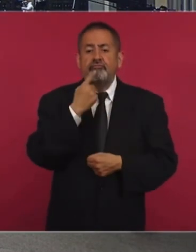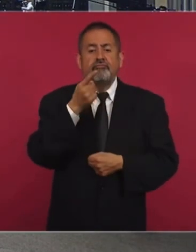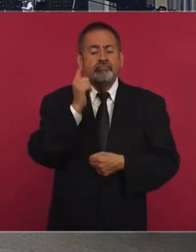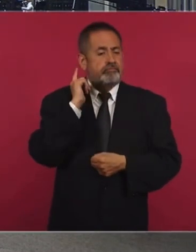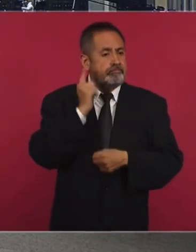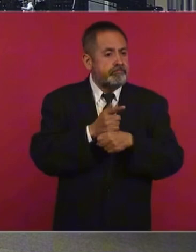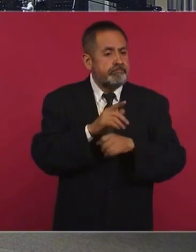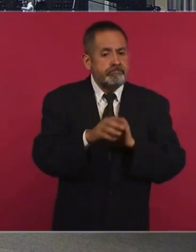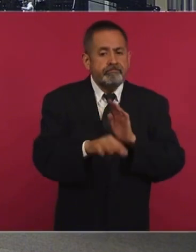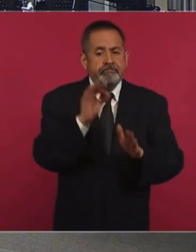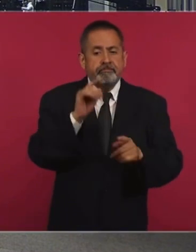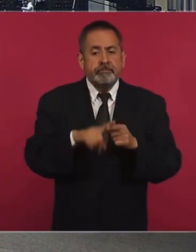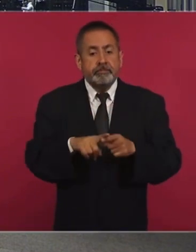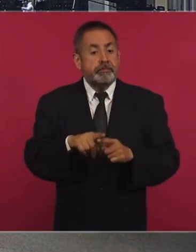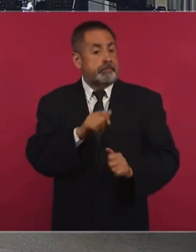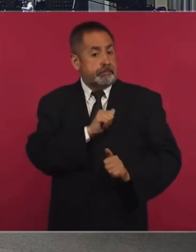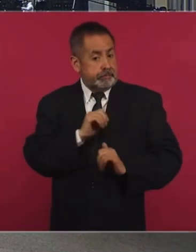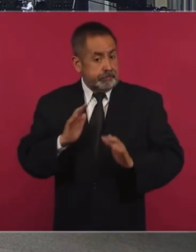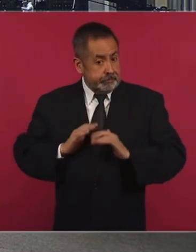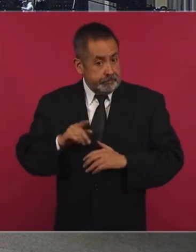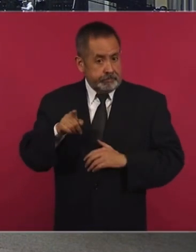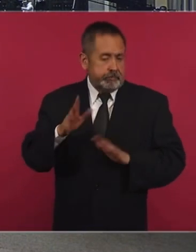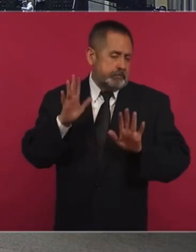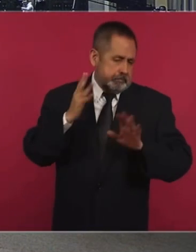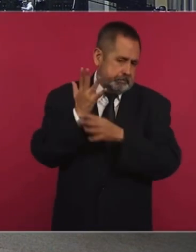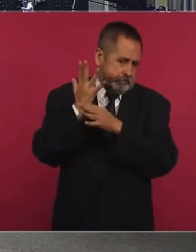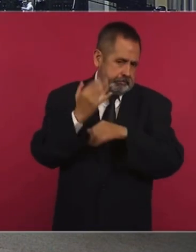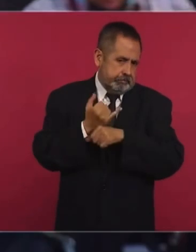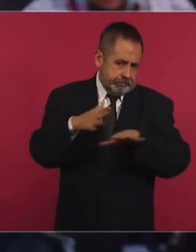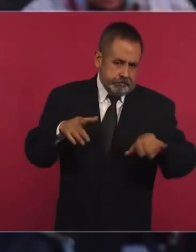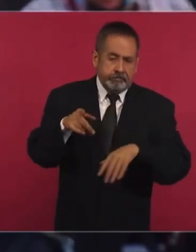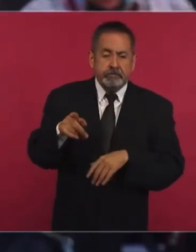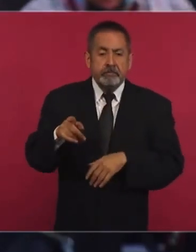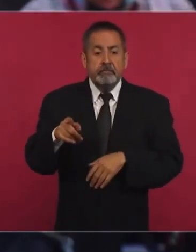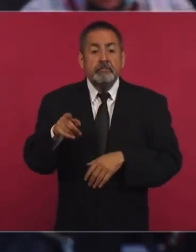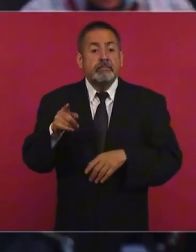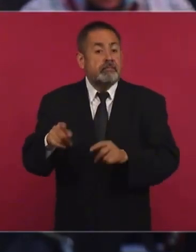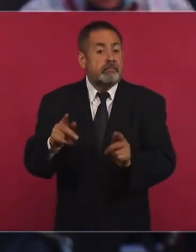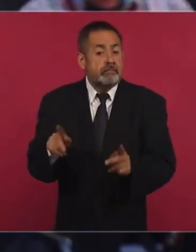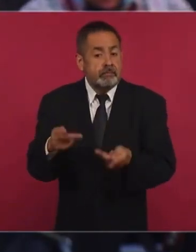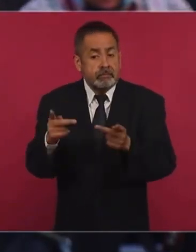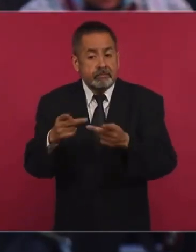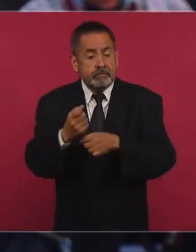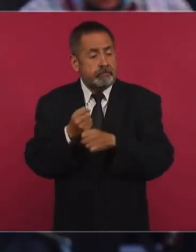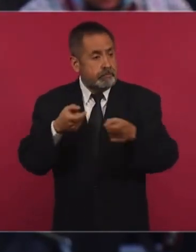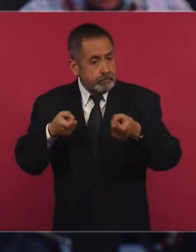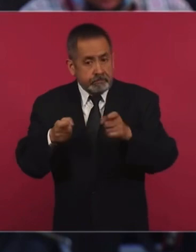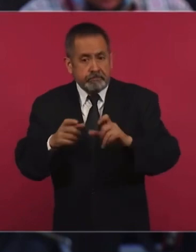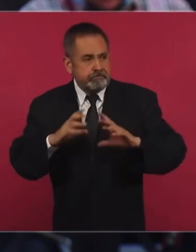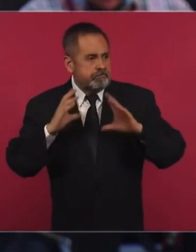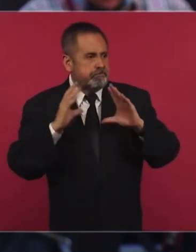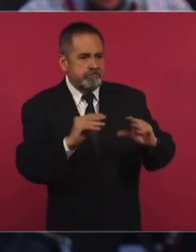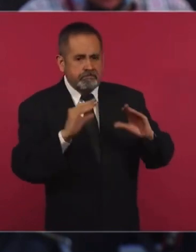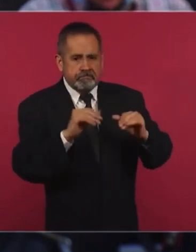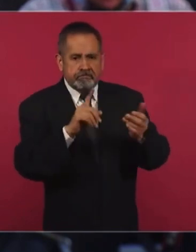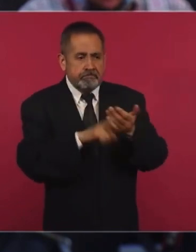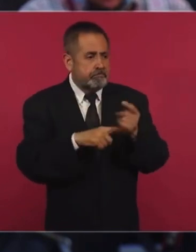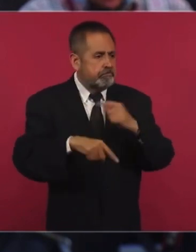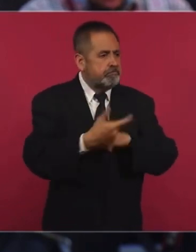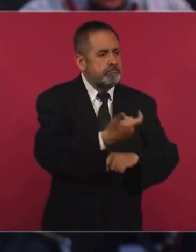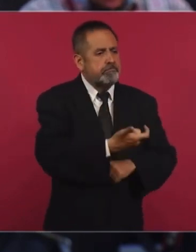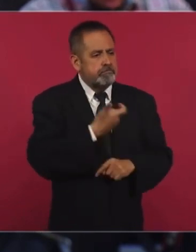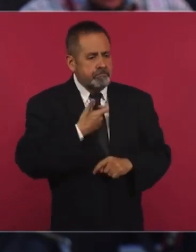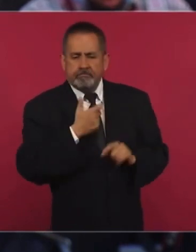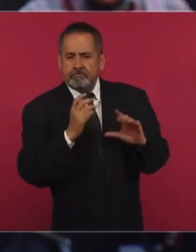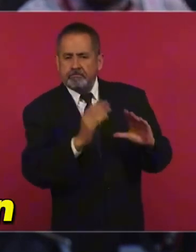que encontró es que desde el Ejército, lo que él informa, se vendían armas, capacitaban incluso a delincuentes y recibían dinero.